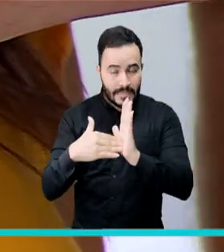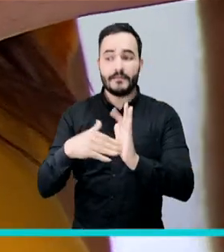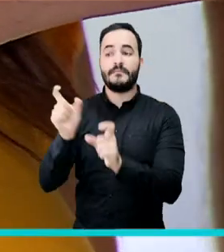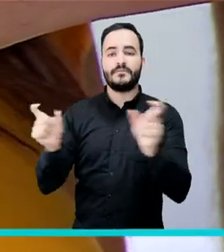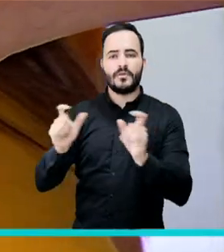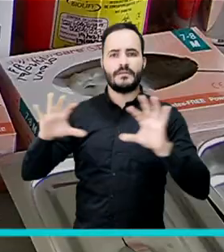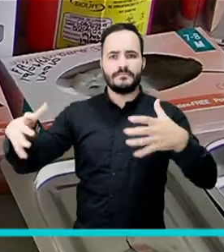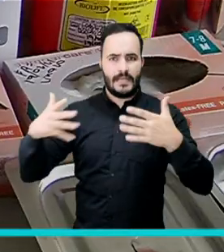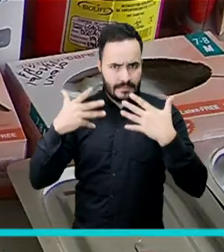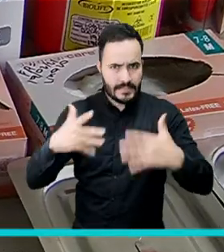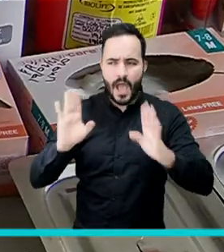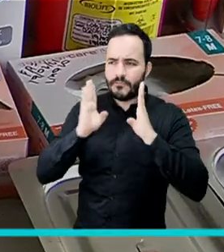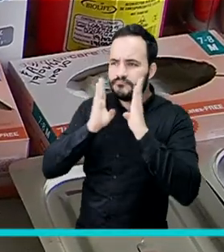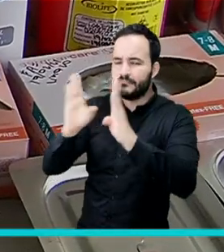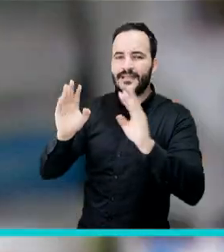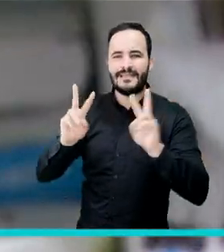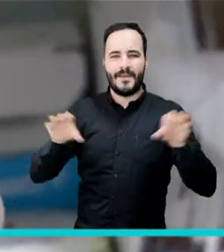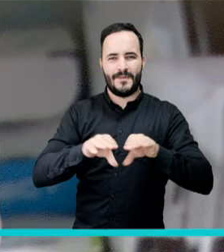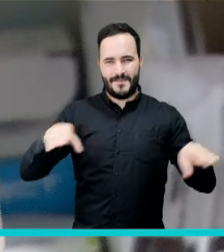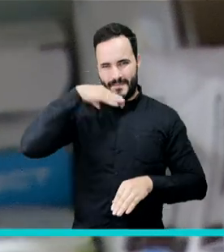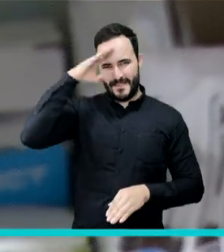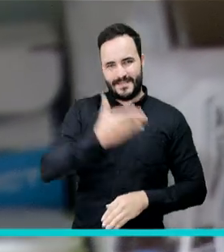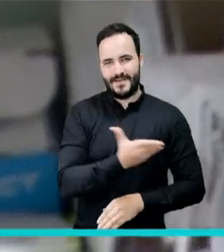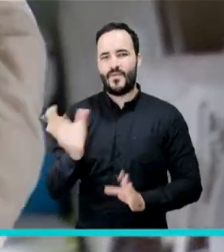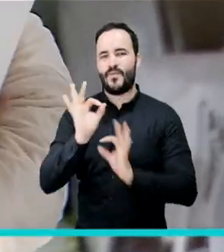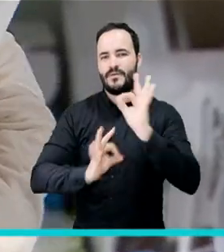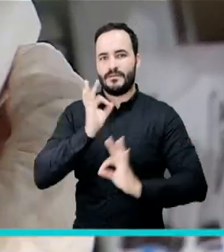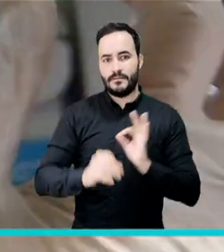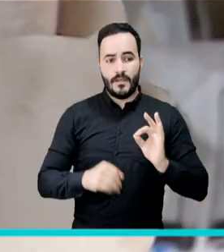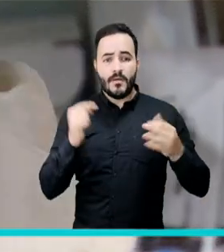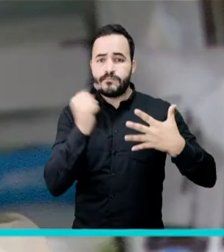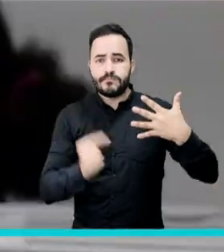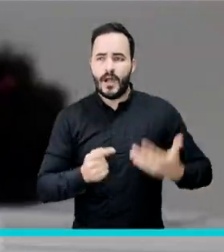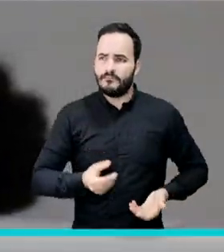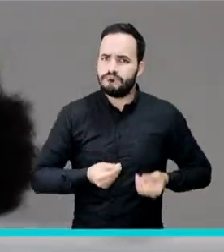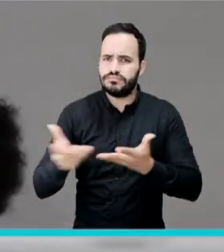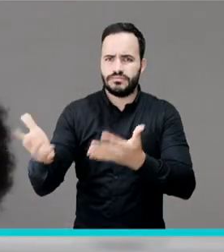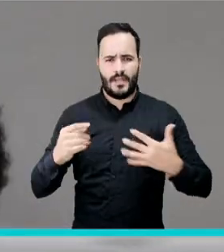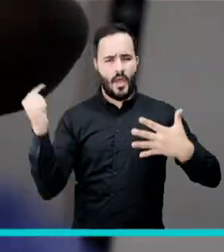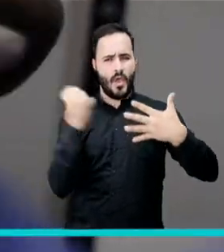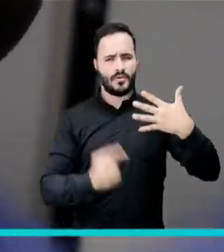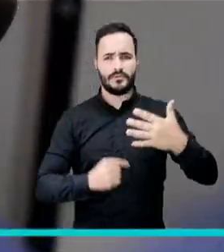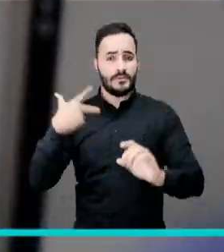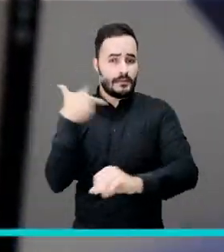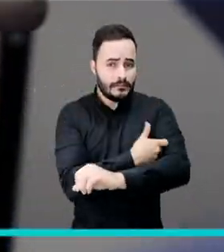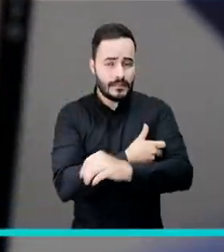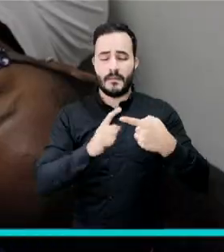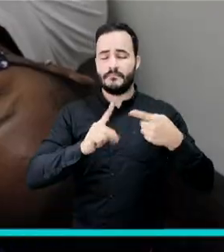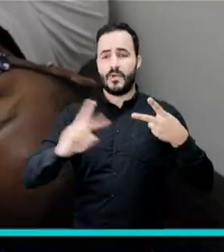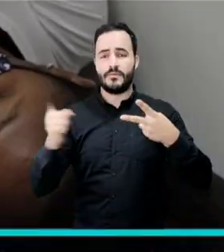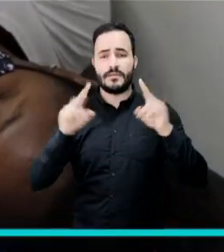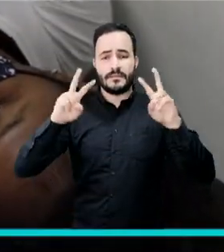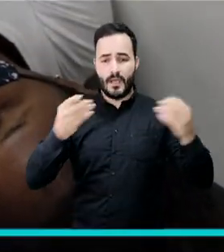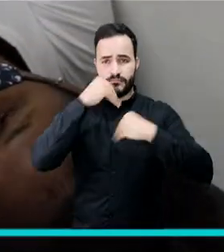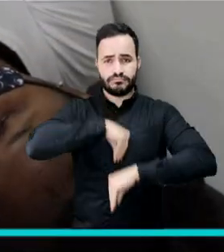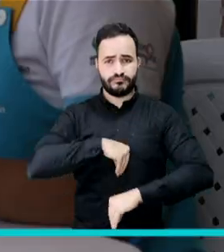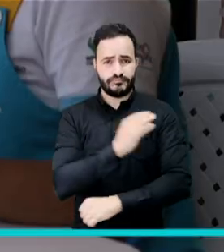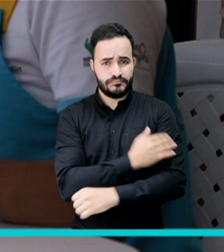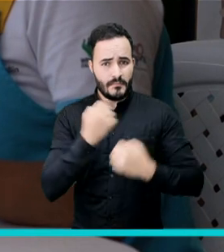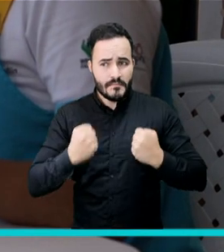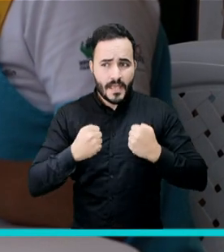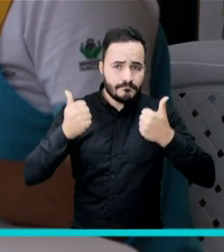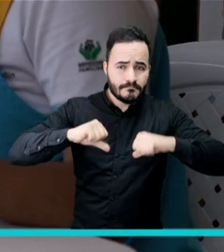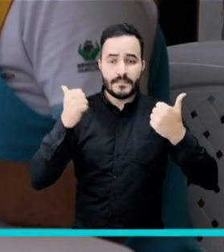532.099 personas han sido atendidas por el programa Medellín Me Cuida, quien ha recibido suministro de implantes sudérmicos, aplicación de